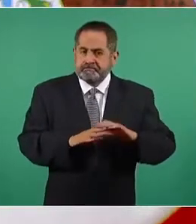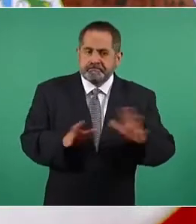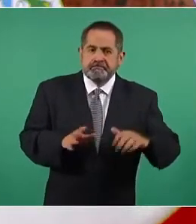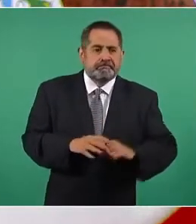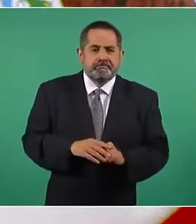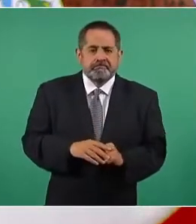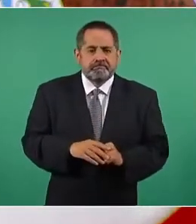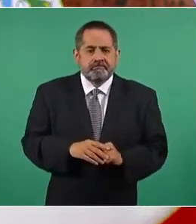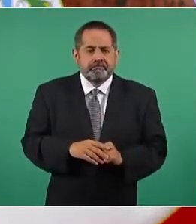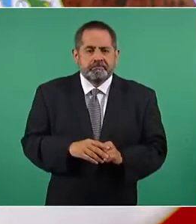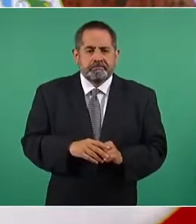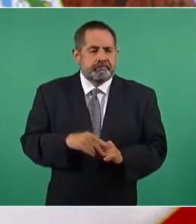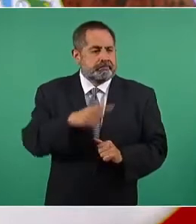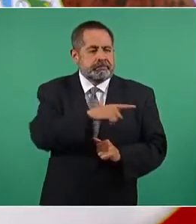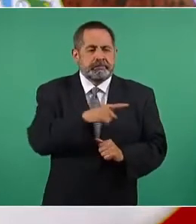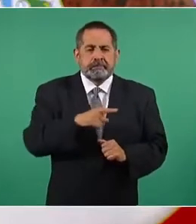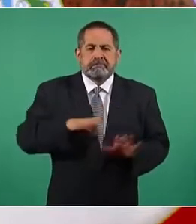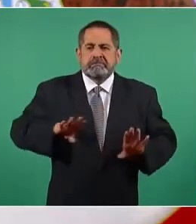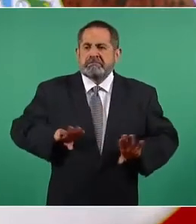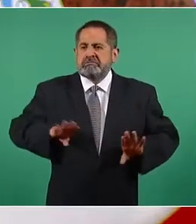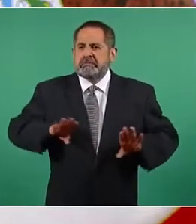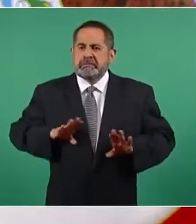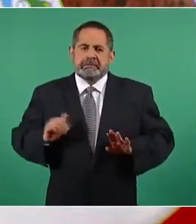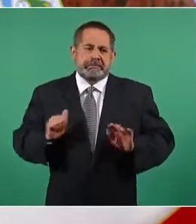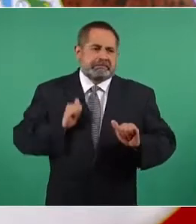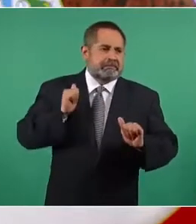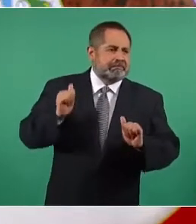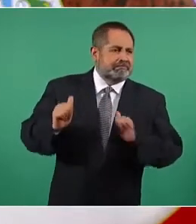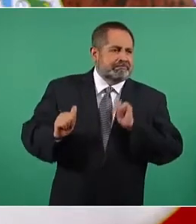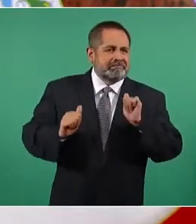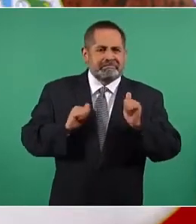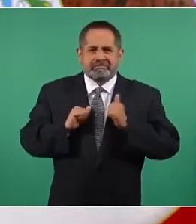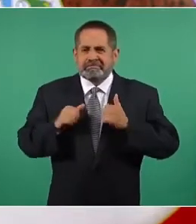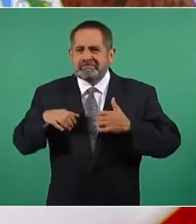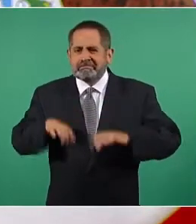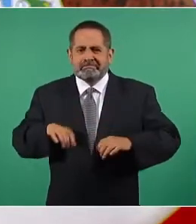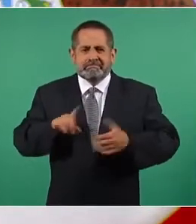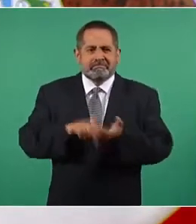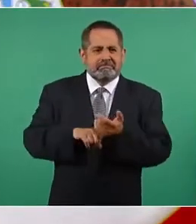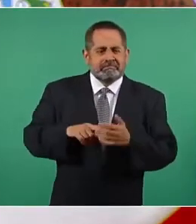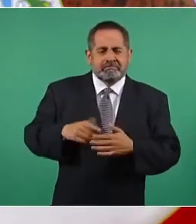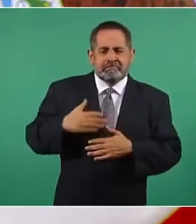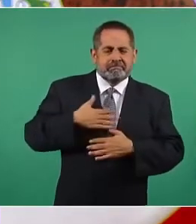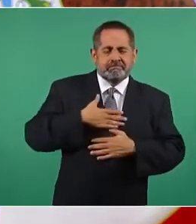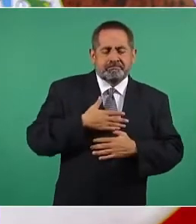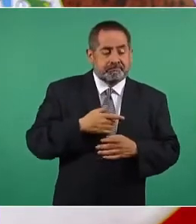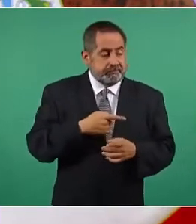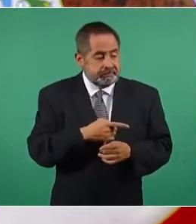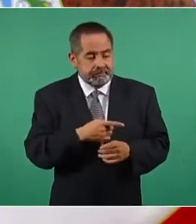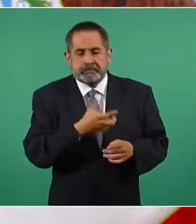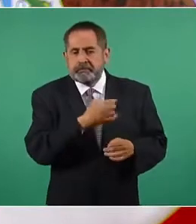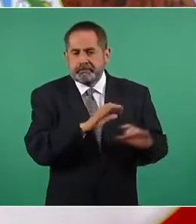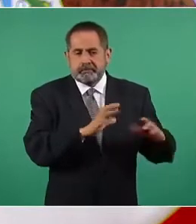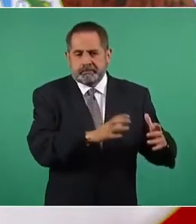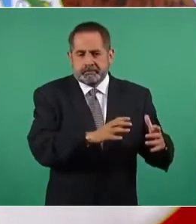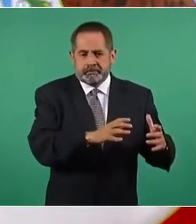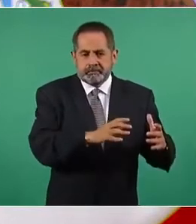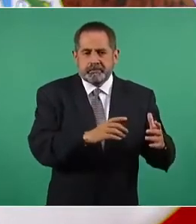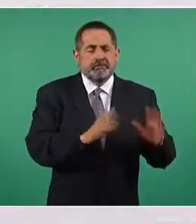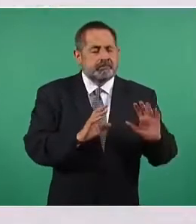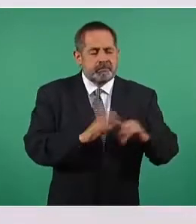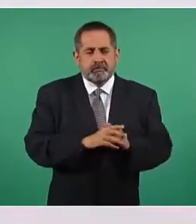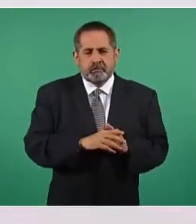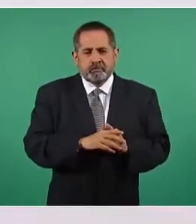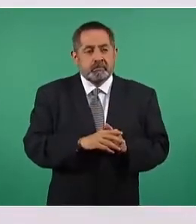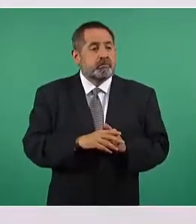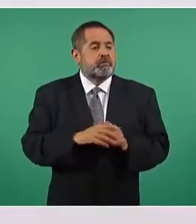por sus intereses y conveniencia. Eso será una eventualidad